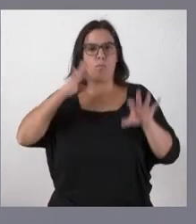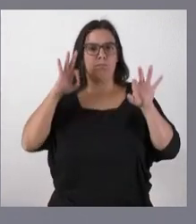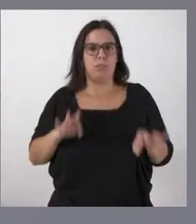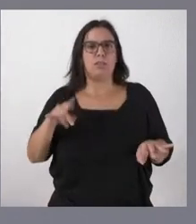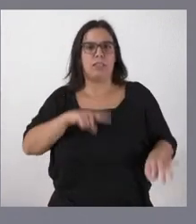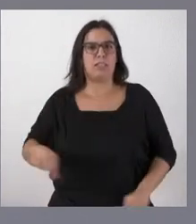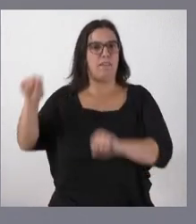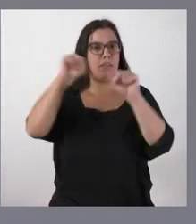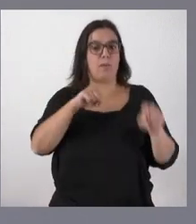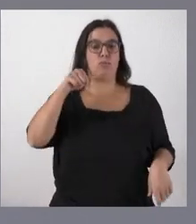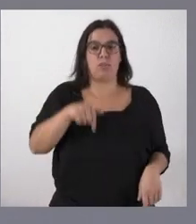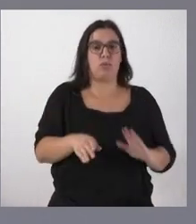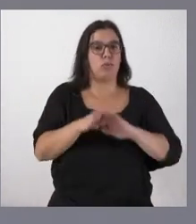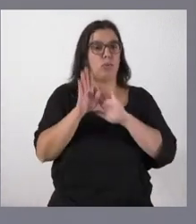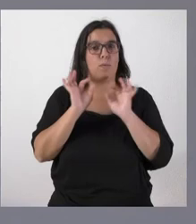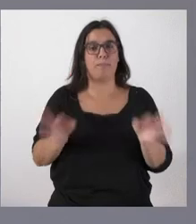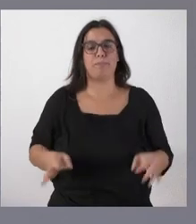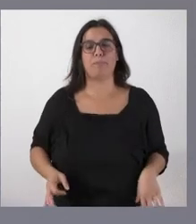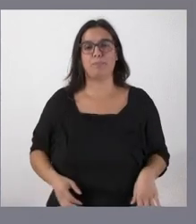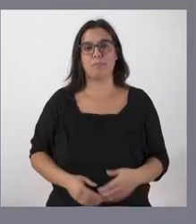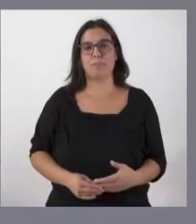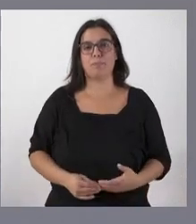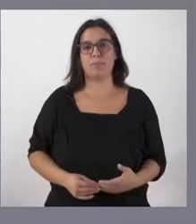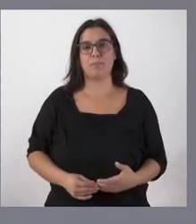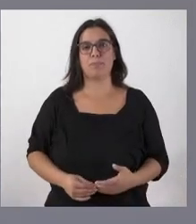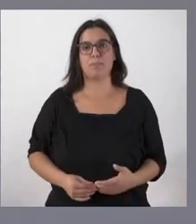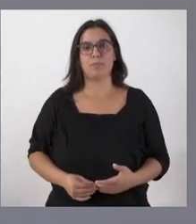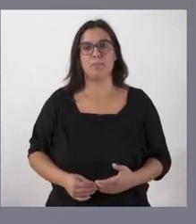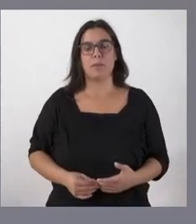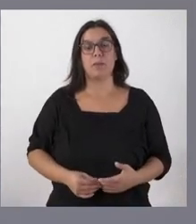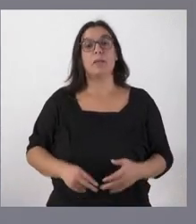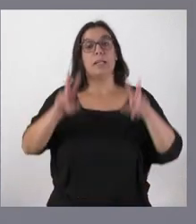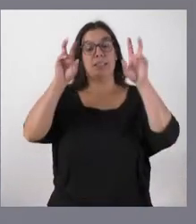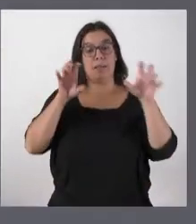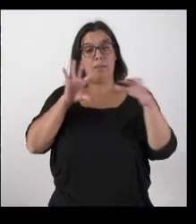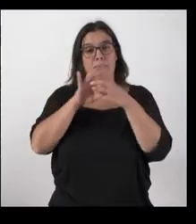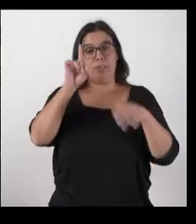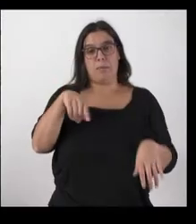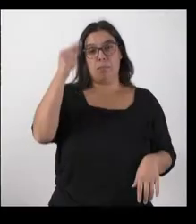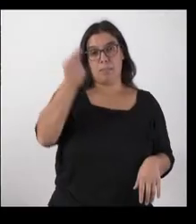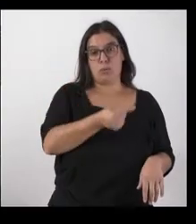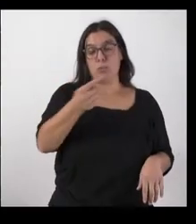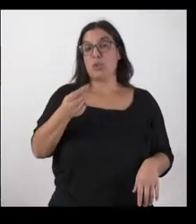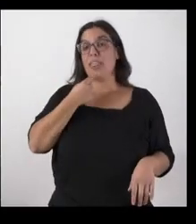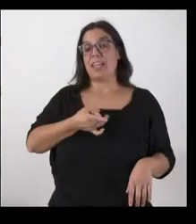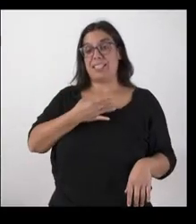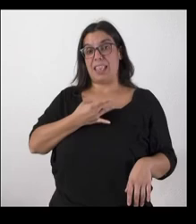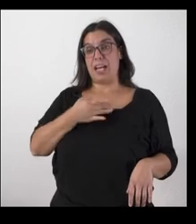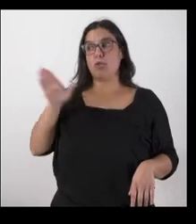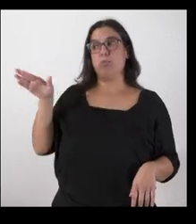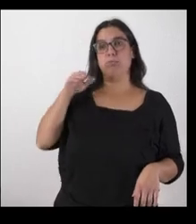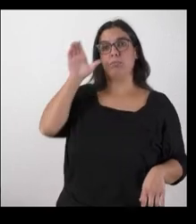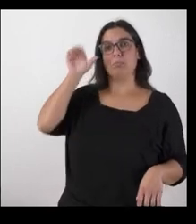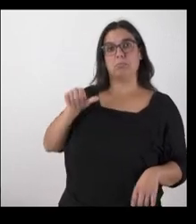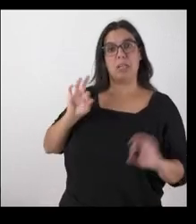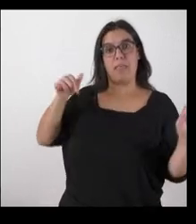defendiendo en Castilla y León Sí en relación a los presupuestos dicen los sindicatos que no se ha contado con ellos este